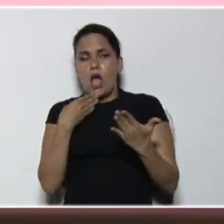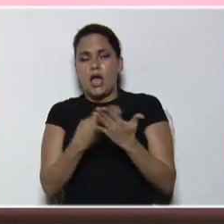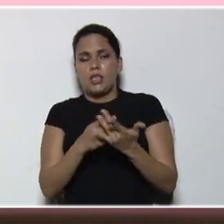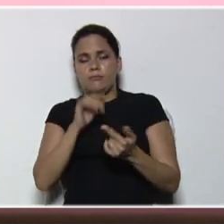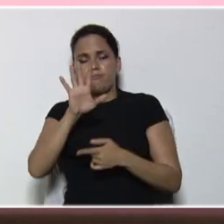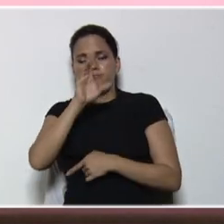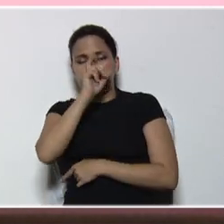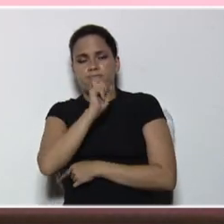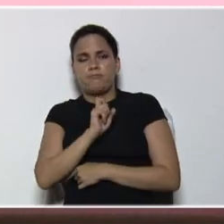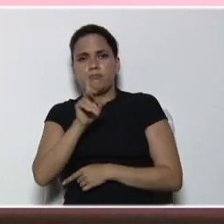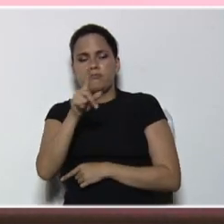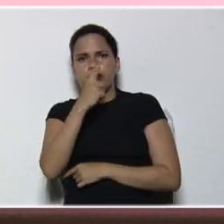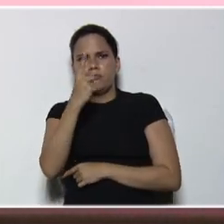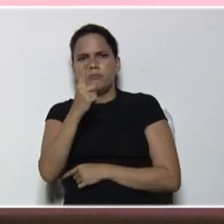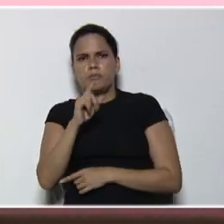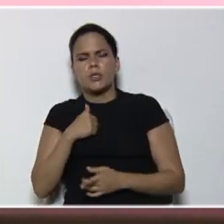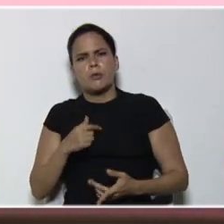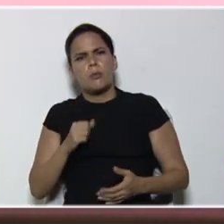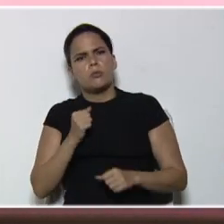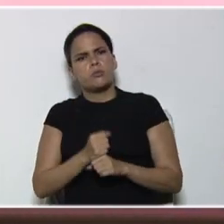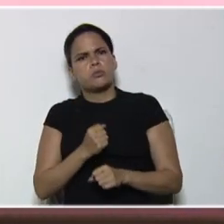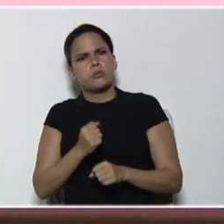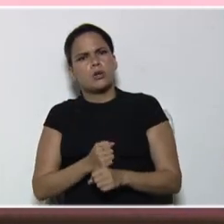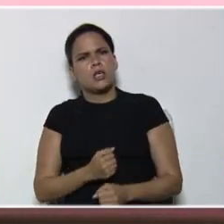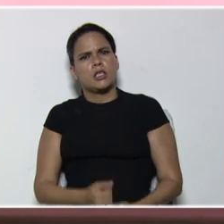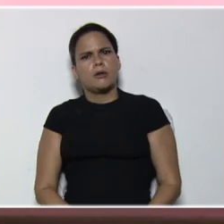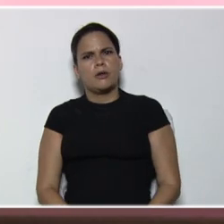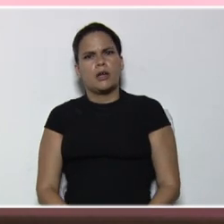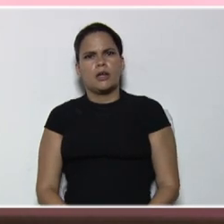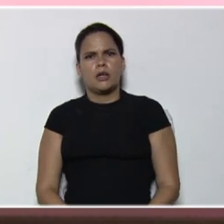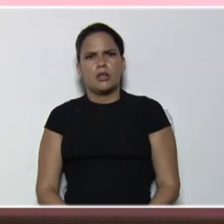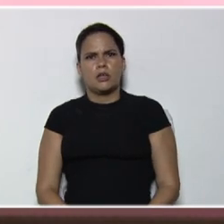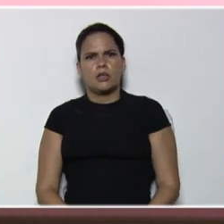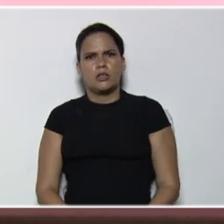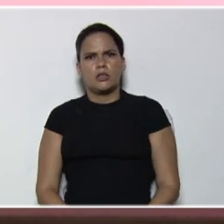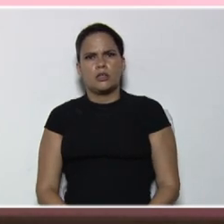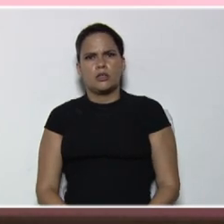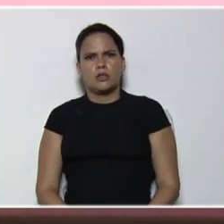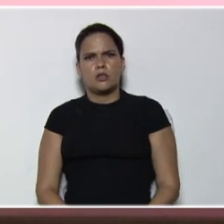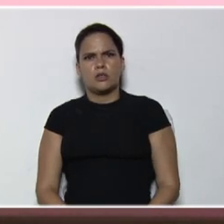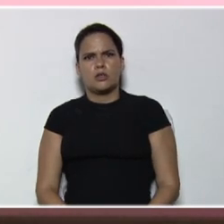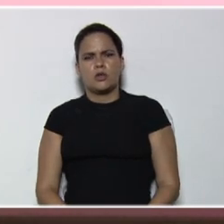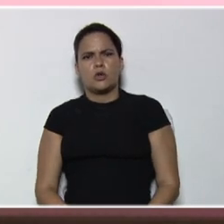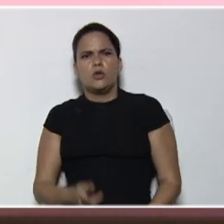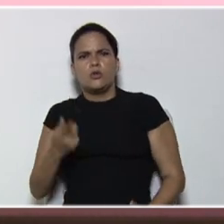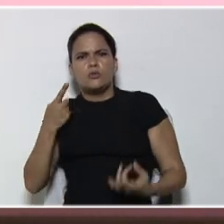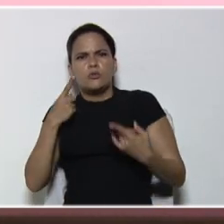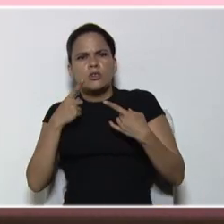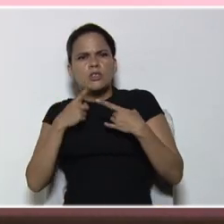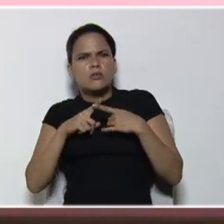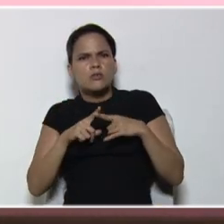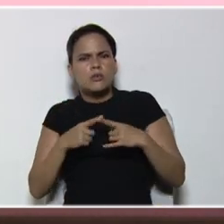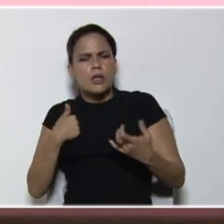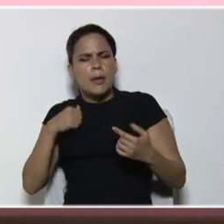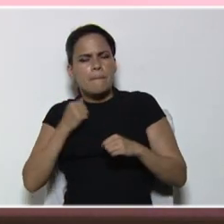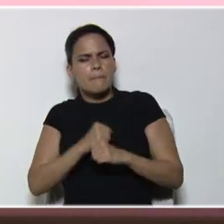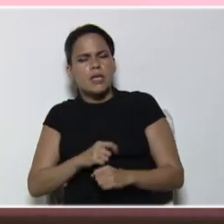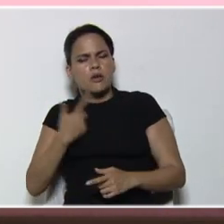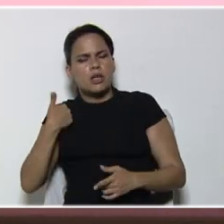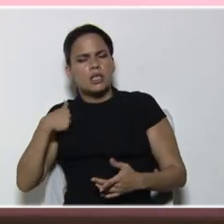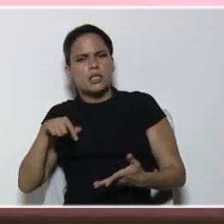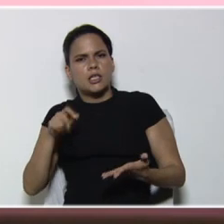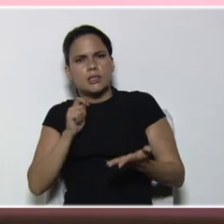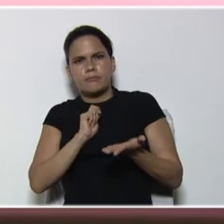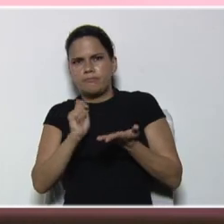en primer lugar, vamos a trabajar, con los criterios, de divisibilidad, espero que tengan, papel y lápiz, para que anoten, los